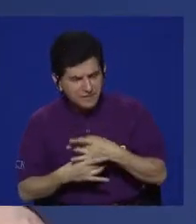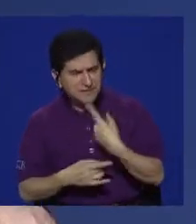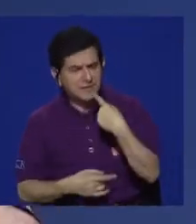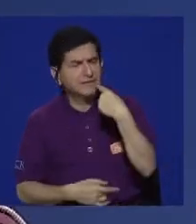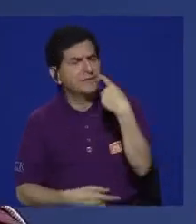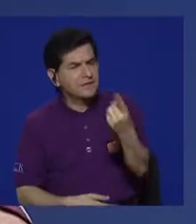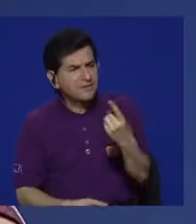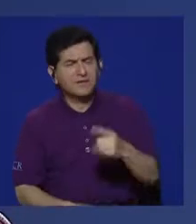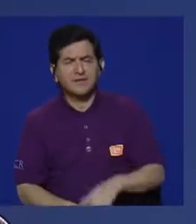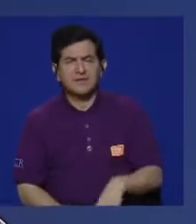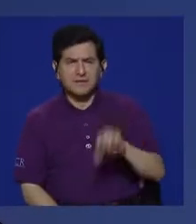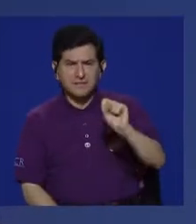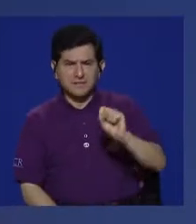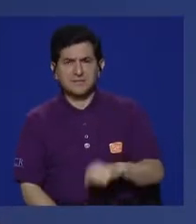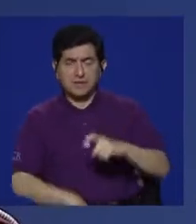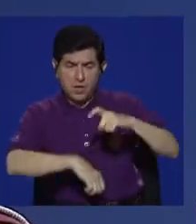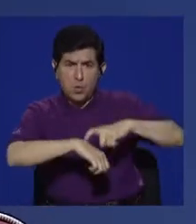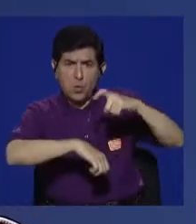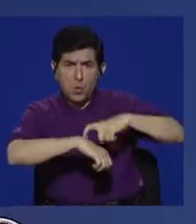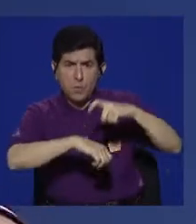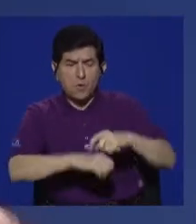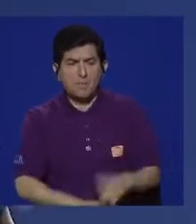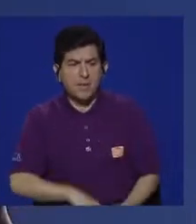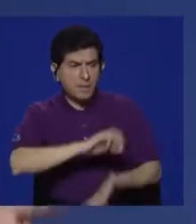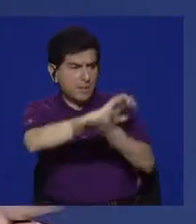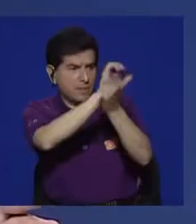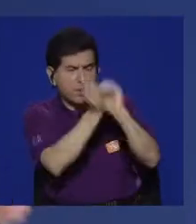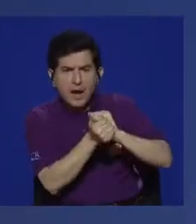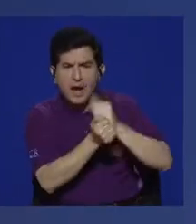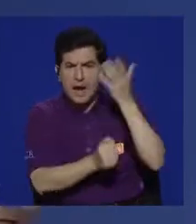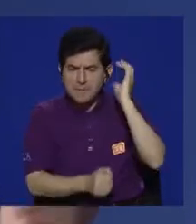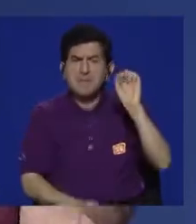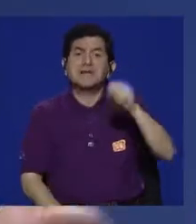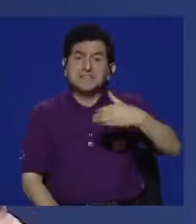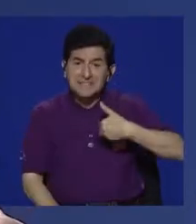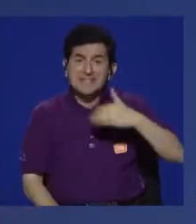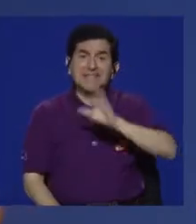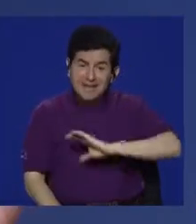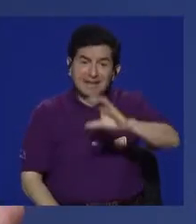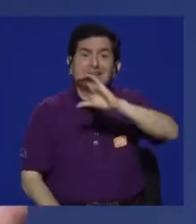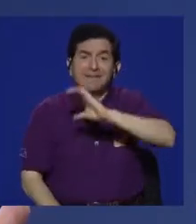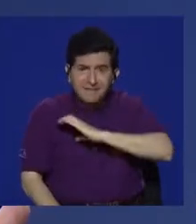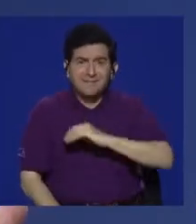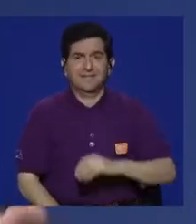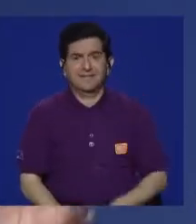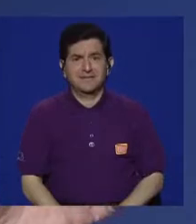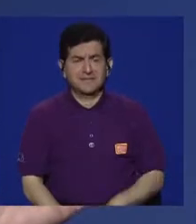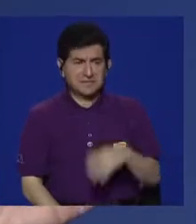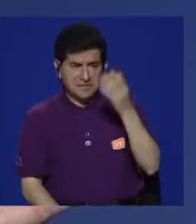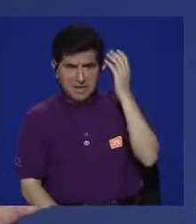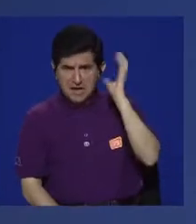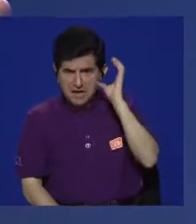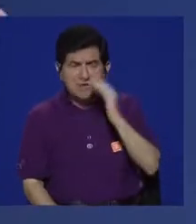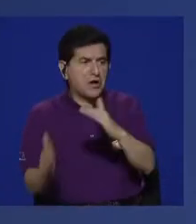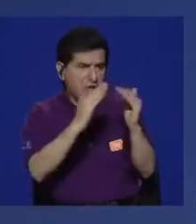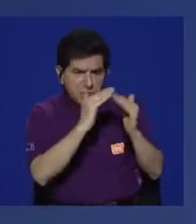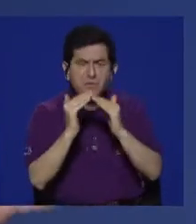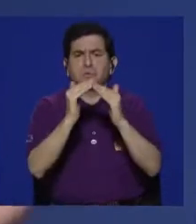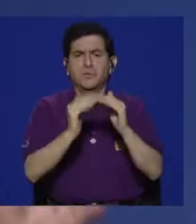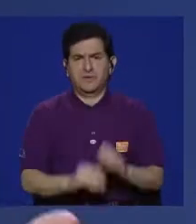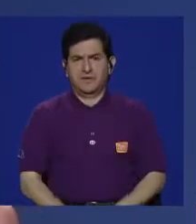Sebastián, de llegar a un momento en donde se transforma una radio que sí tenía esas características de radio